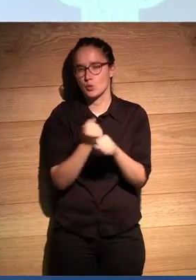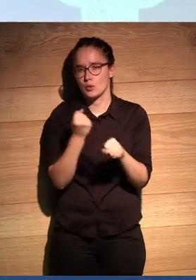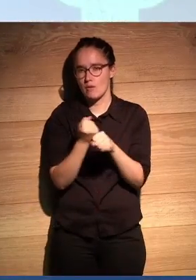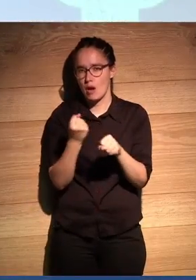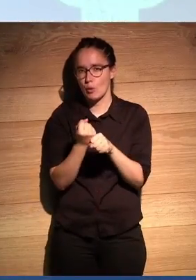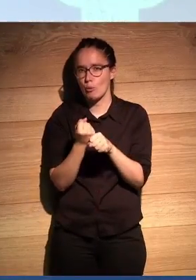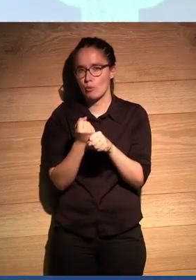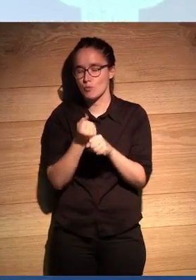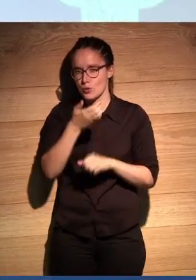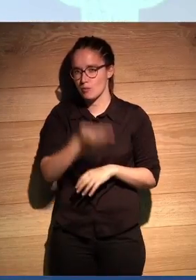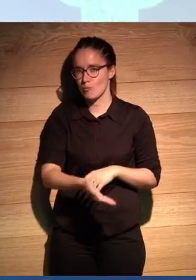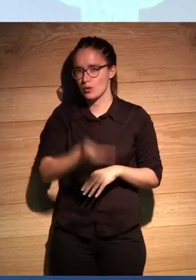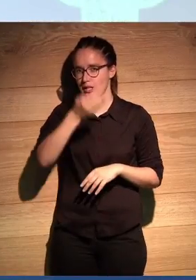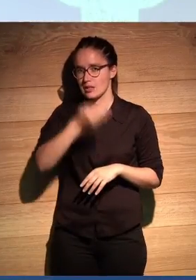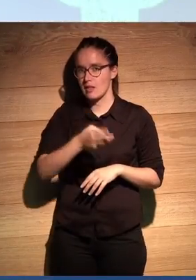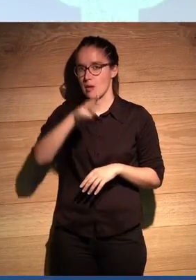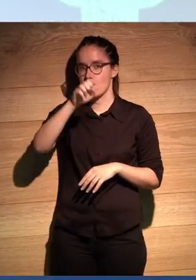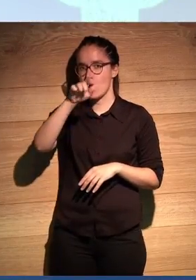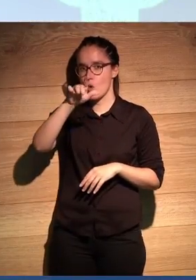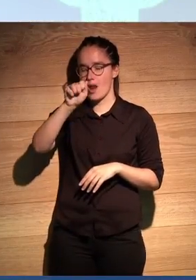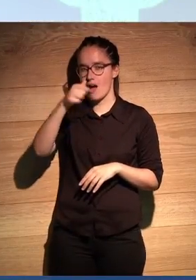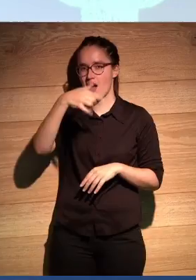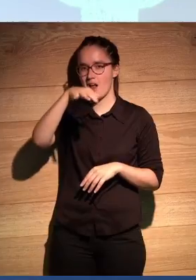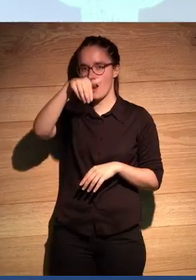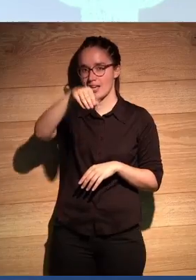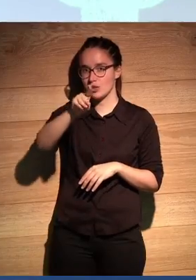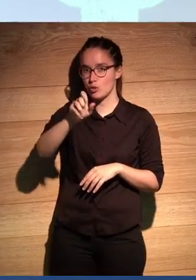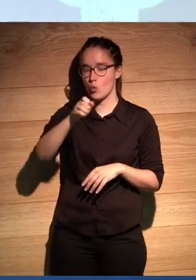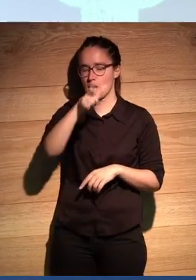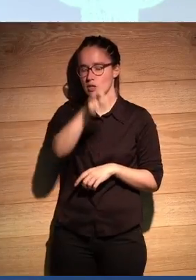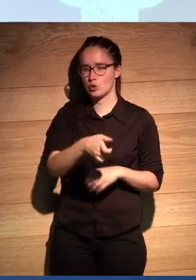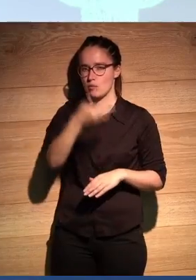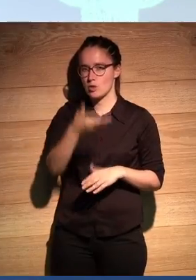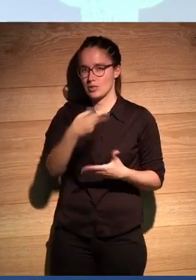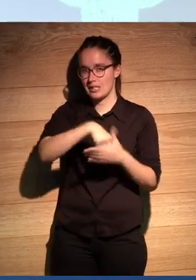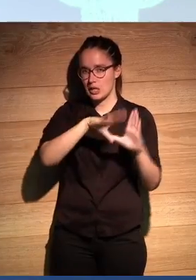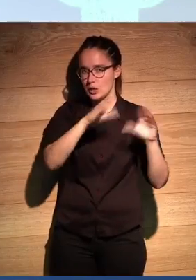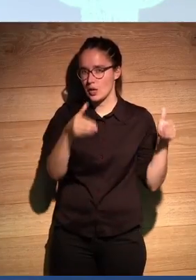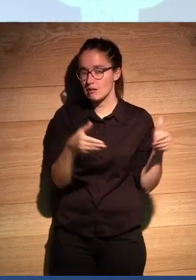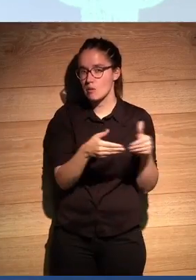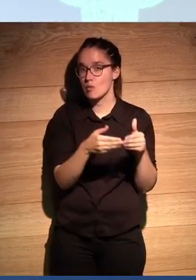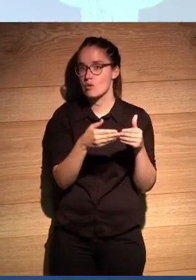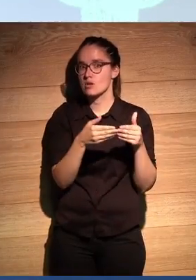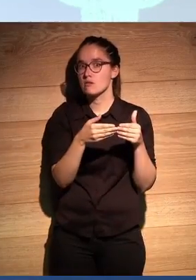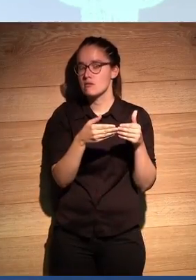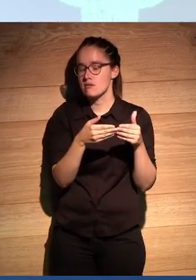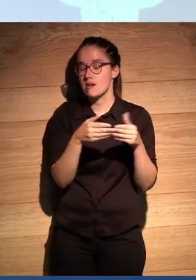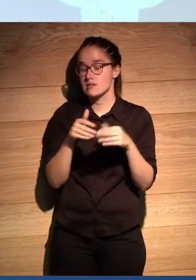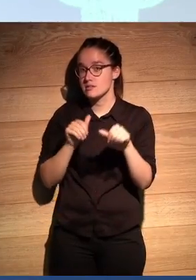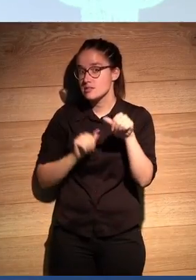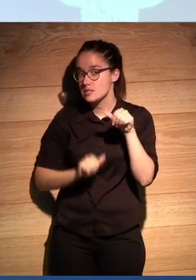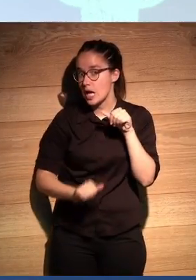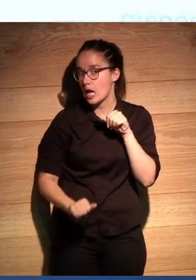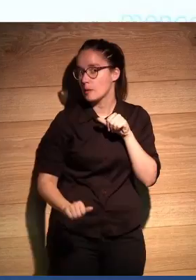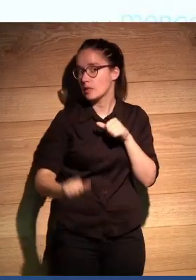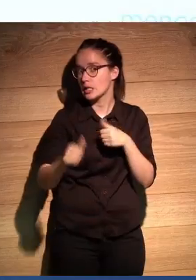muy importante de Paula Galindo, otra persona muy importante del equipo. Y, a partir de allí,